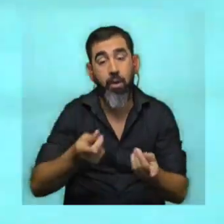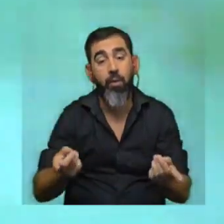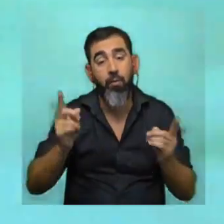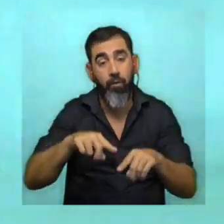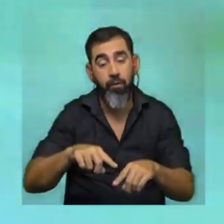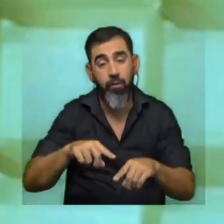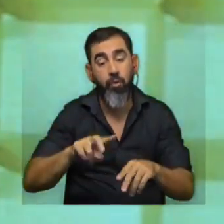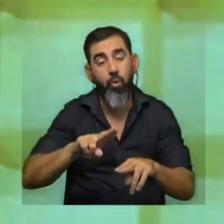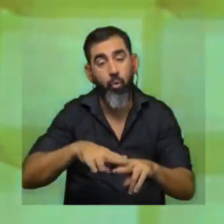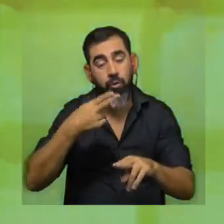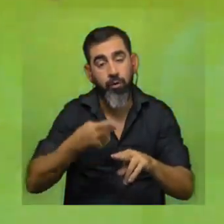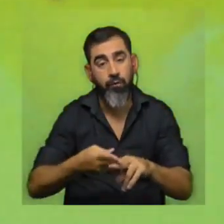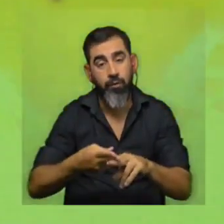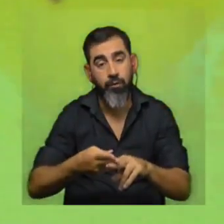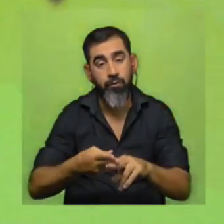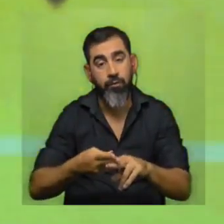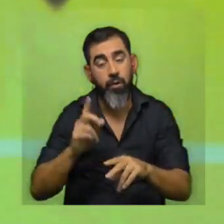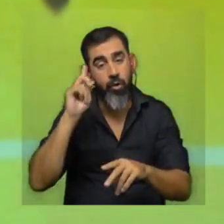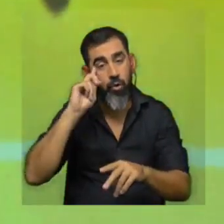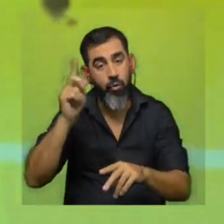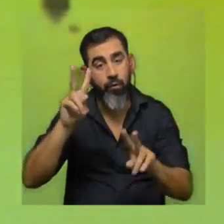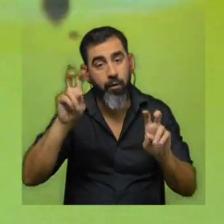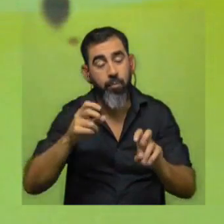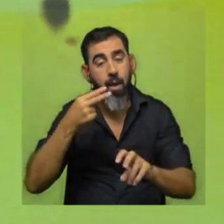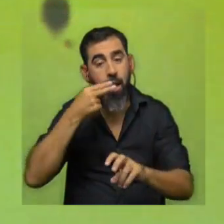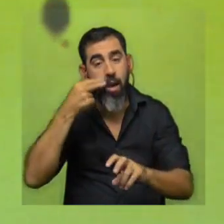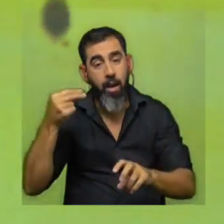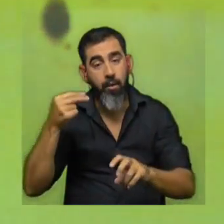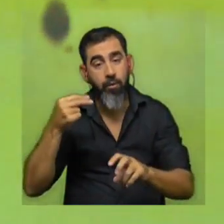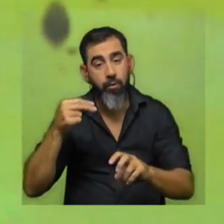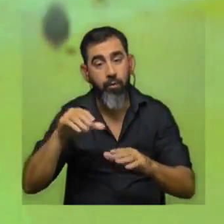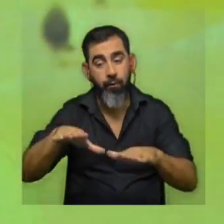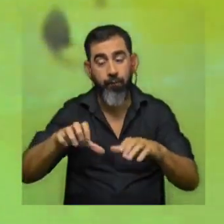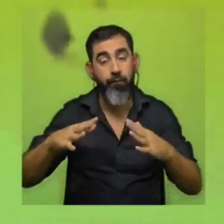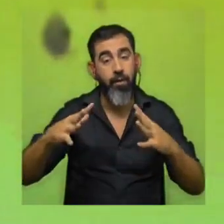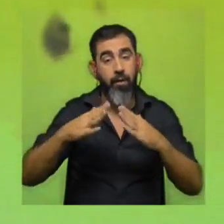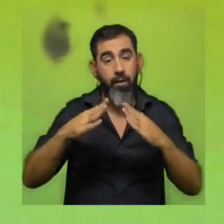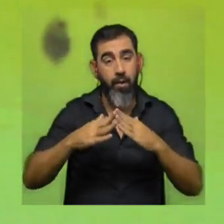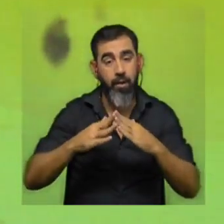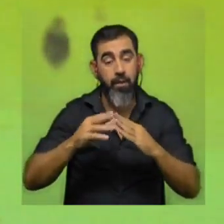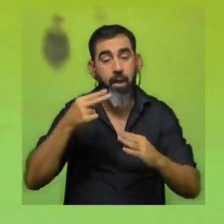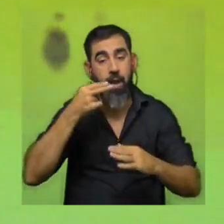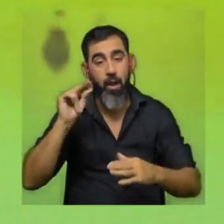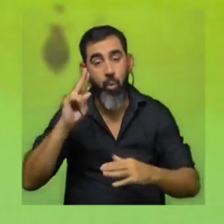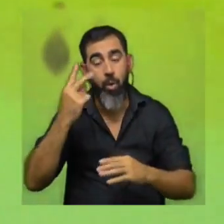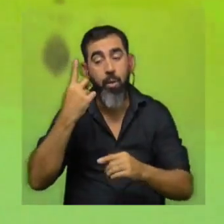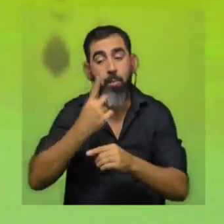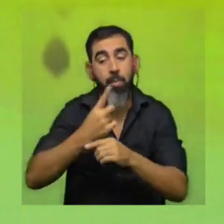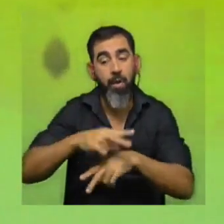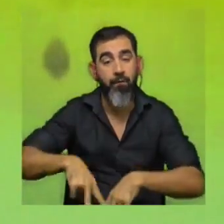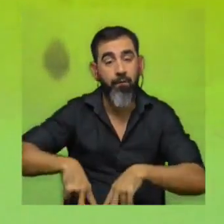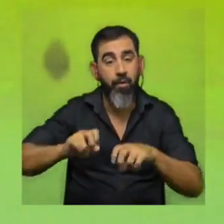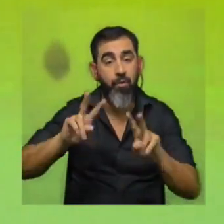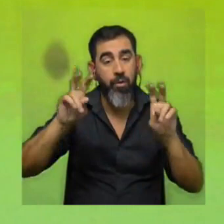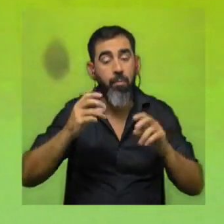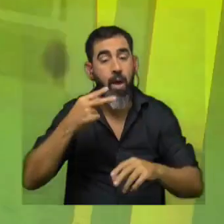otra vez todo lo que no sabía del gato que vive en su casa los gatos en Uruguay y la primera investigación que tiene